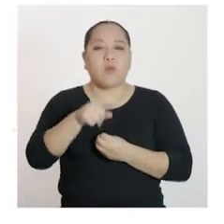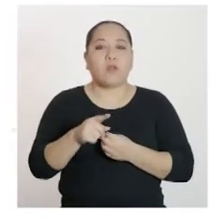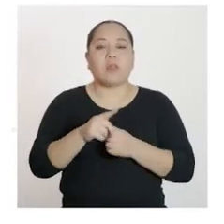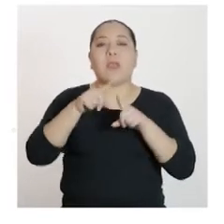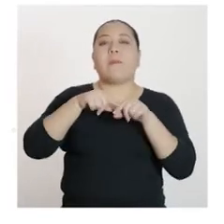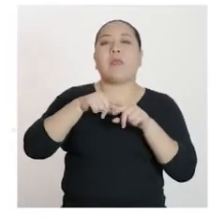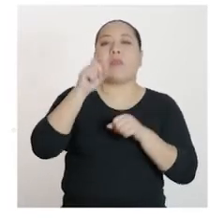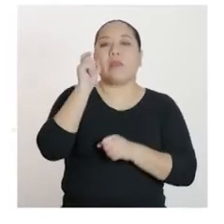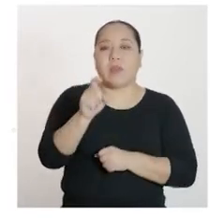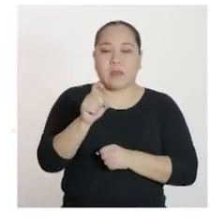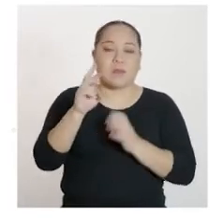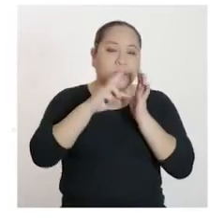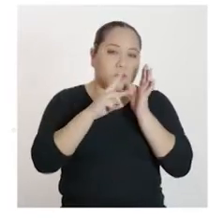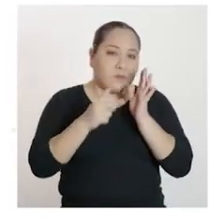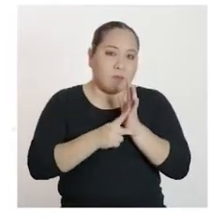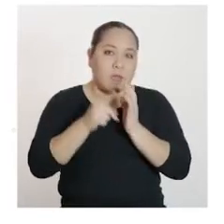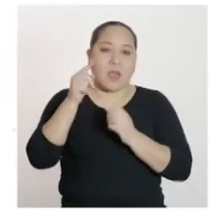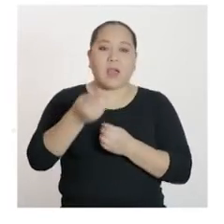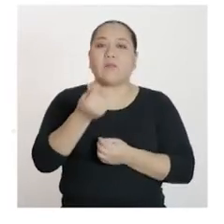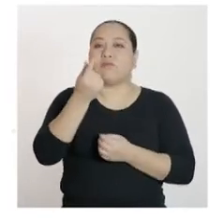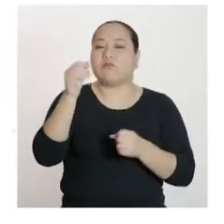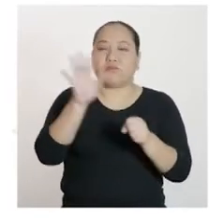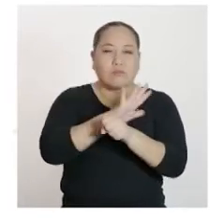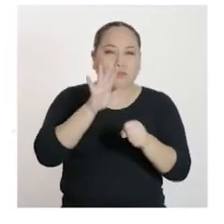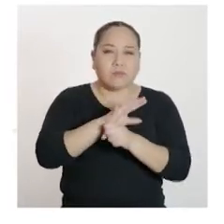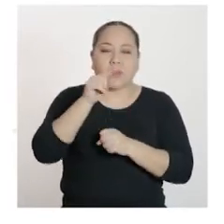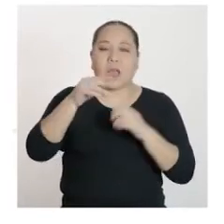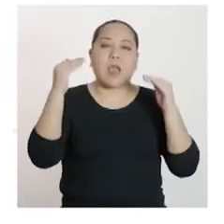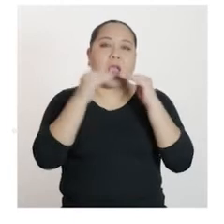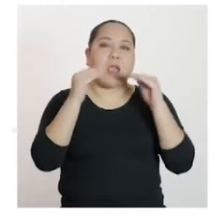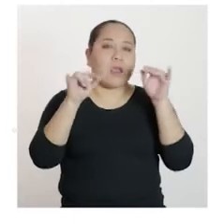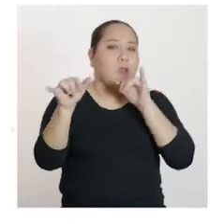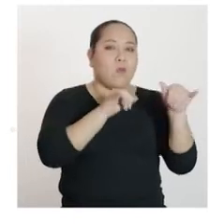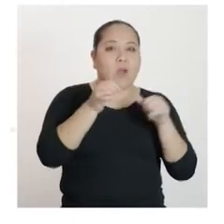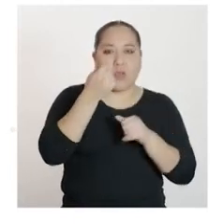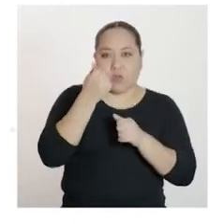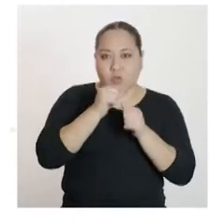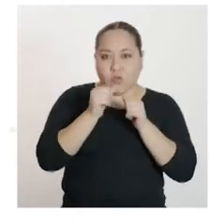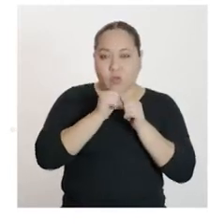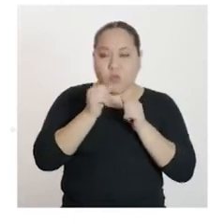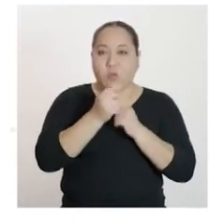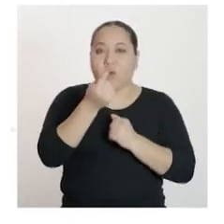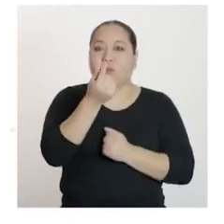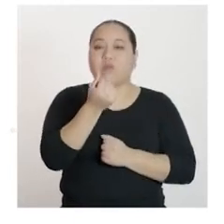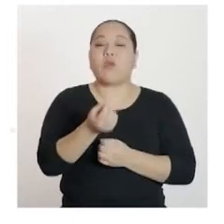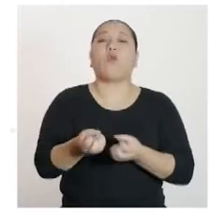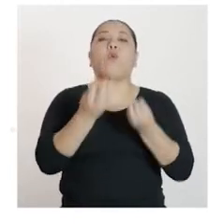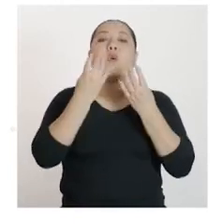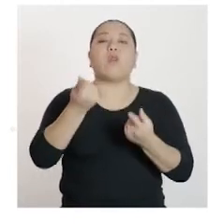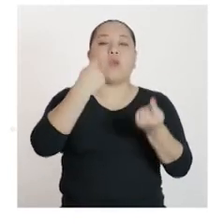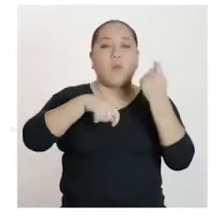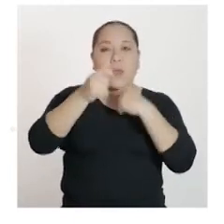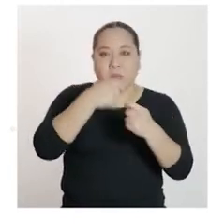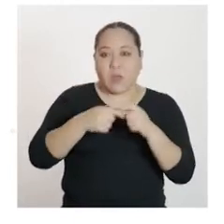x, es decir, ingreso total es igual a la cantidad de millares vendidos por el precio.